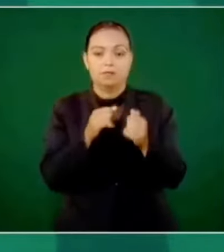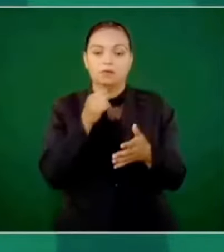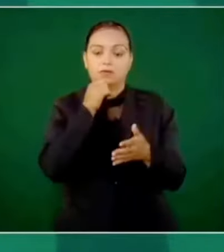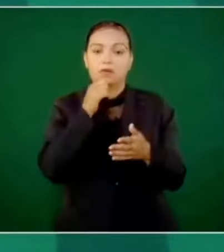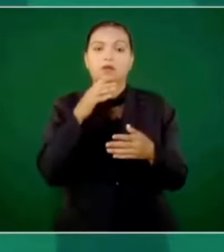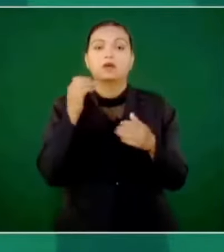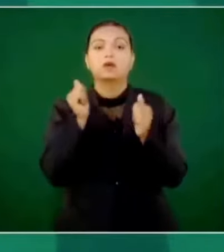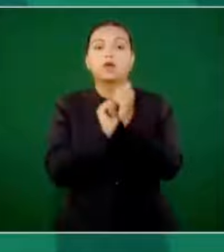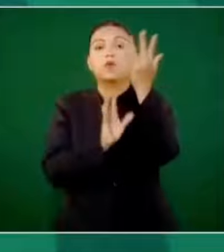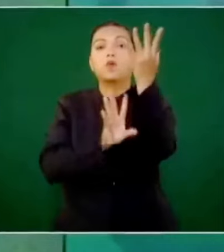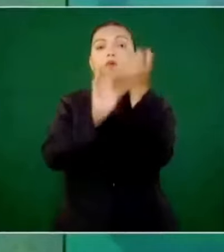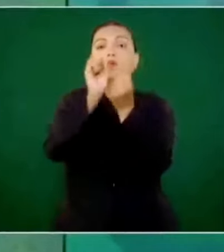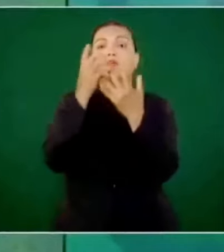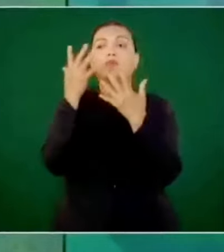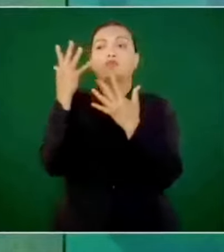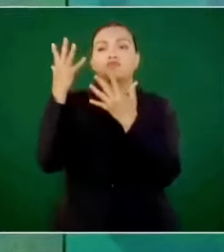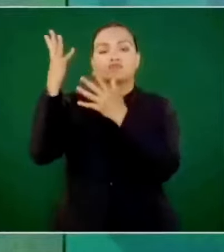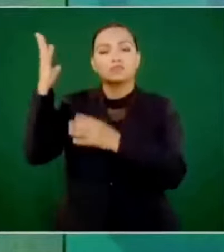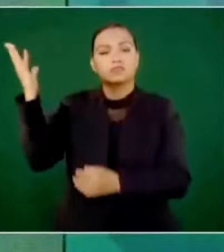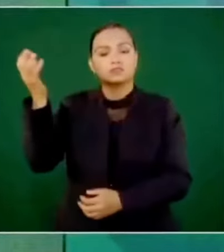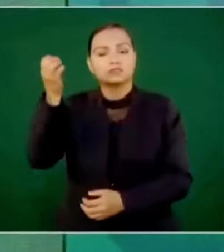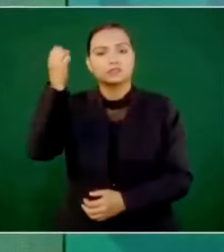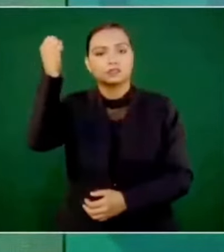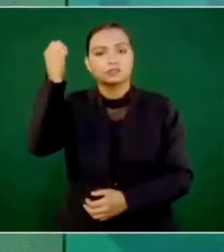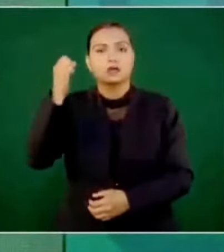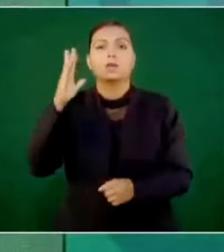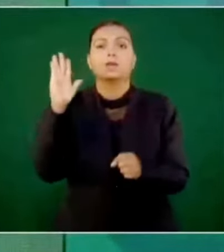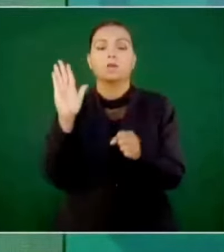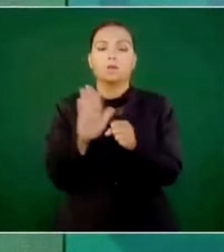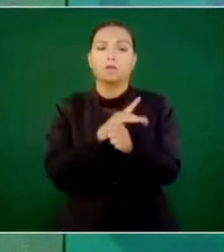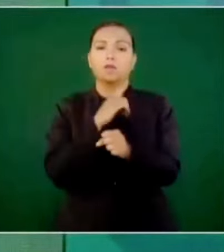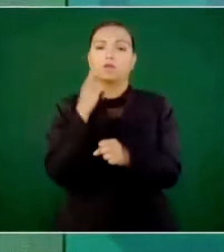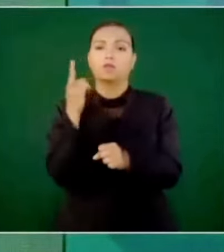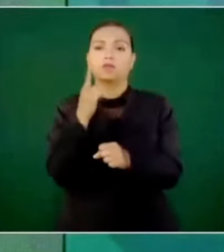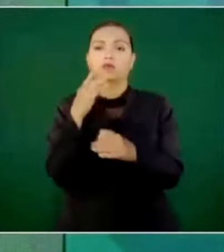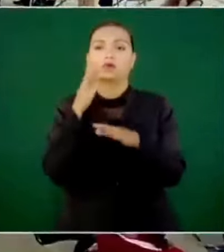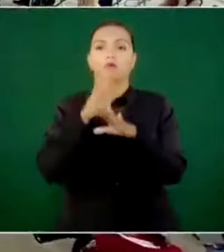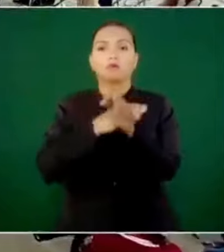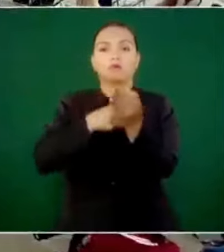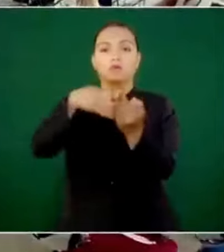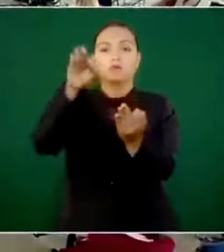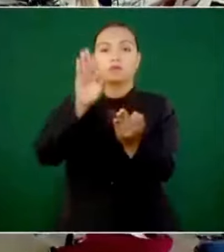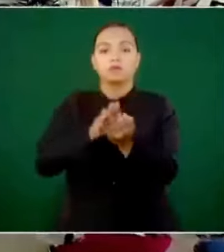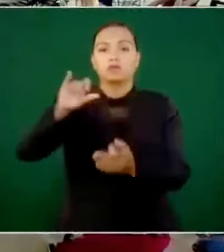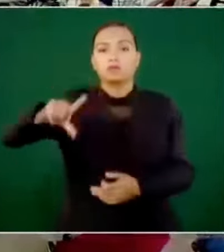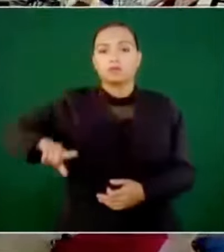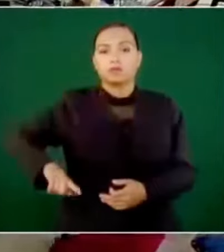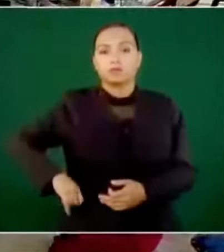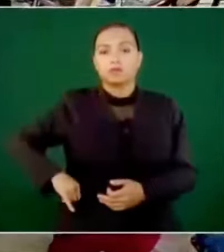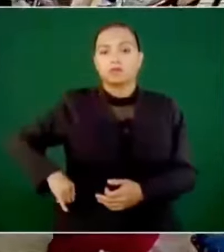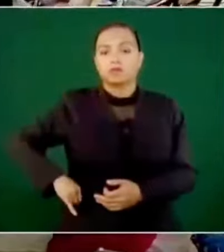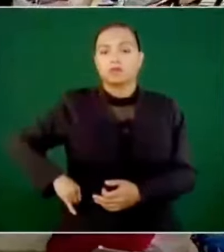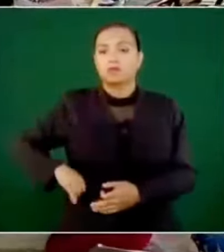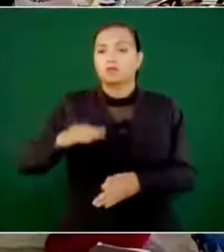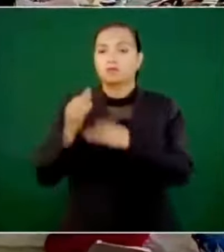triunfaremos porque defendemos los intereses de la sociedad